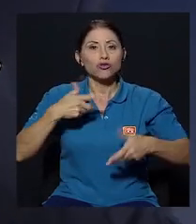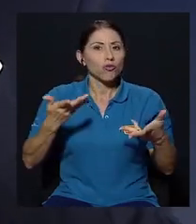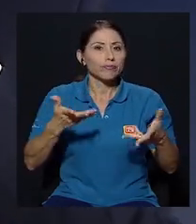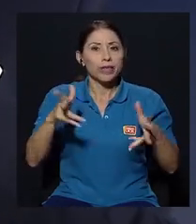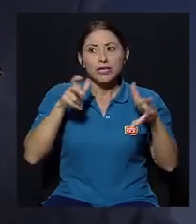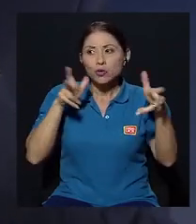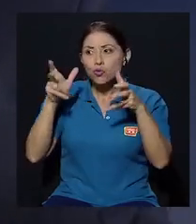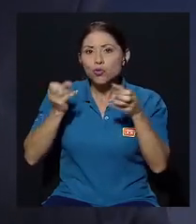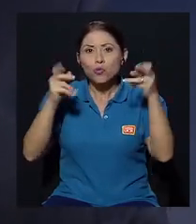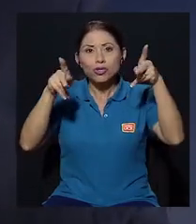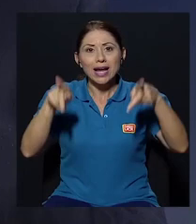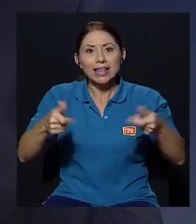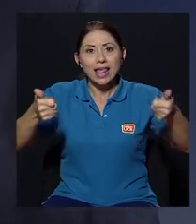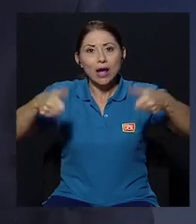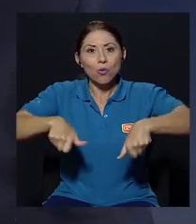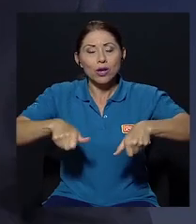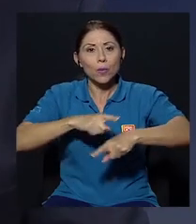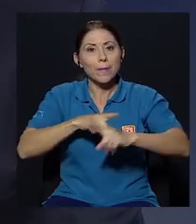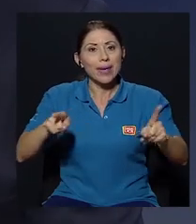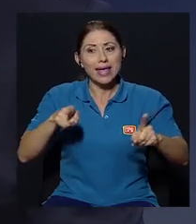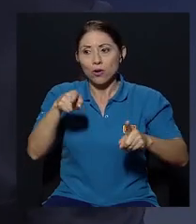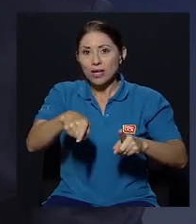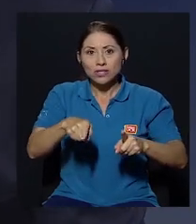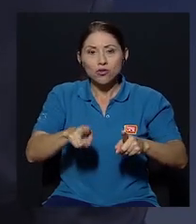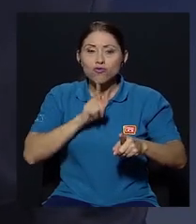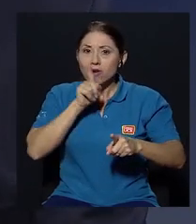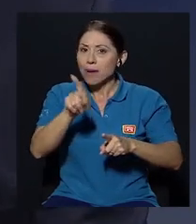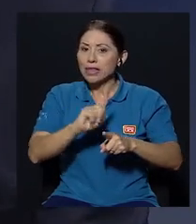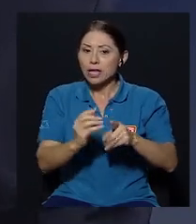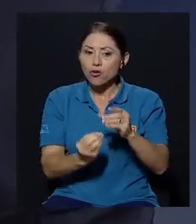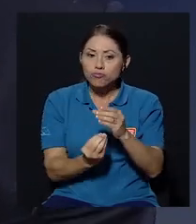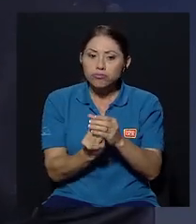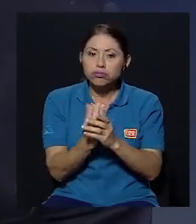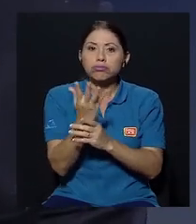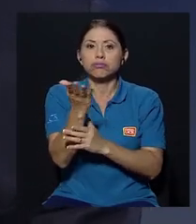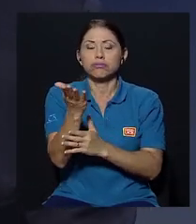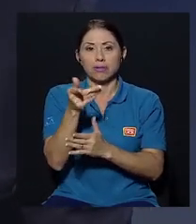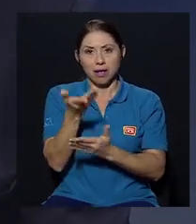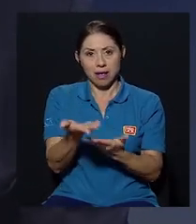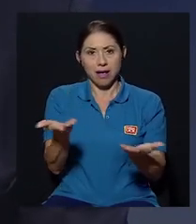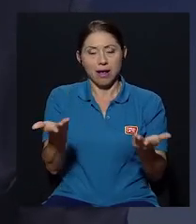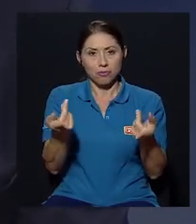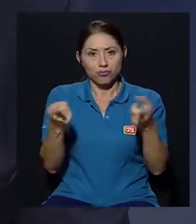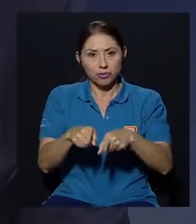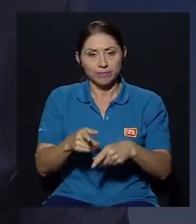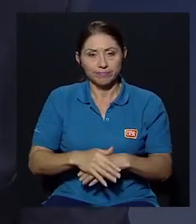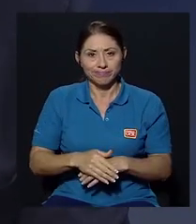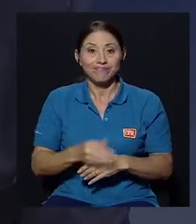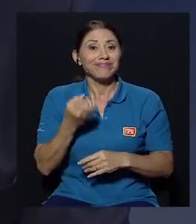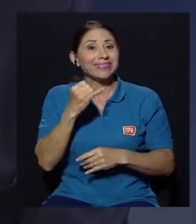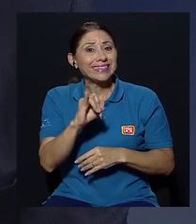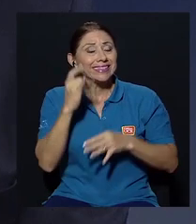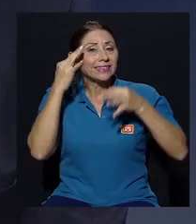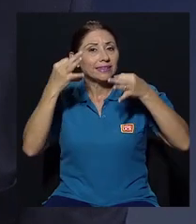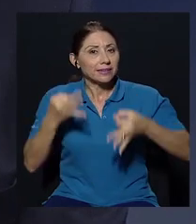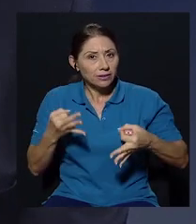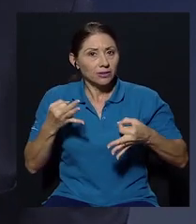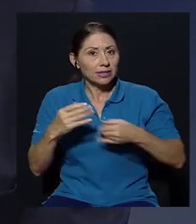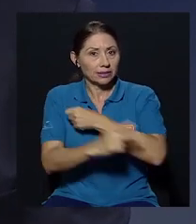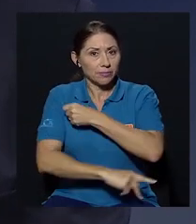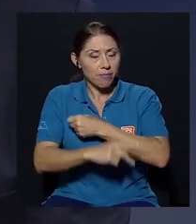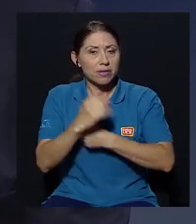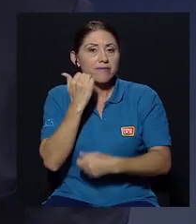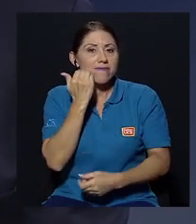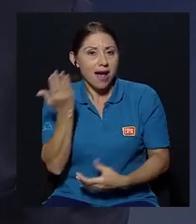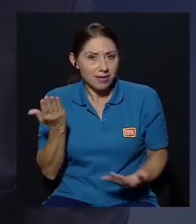yo escucho mucha gente de acuerdo pero no se conforma esto en una estructura que le dé vida a ese acuerdo si las decisiones a tomar en el